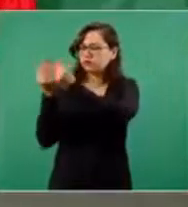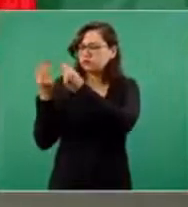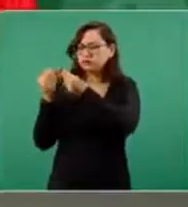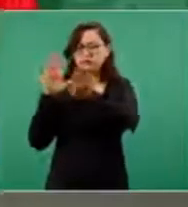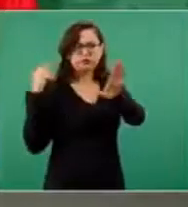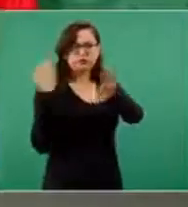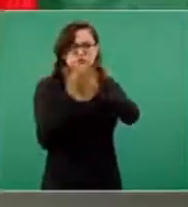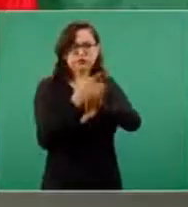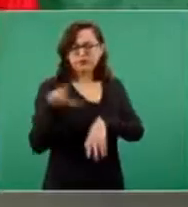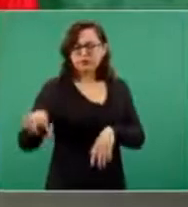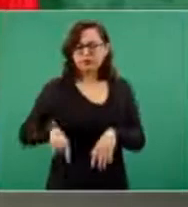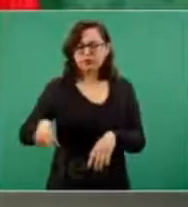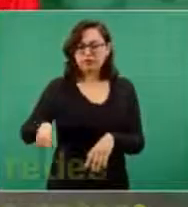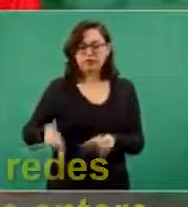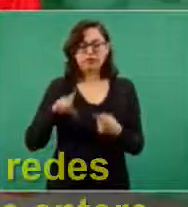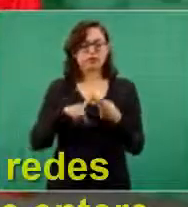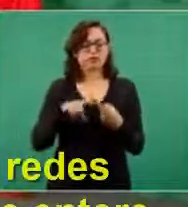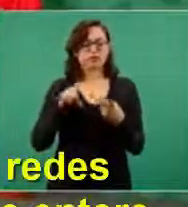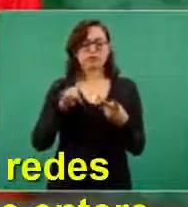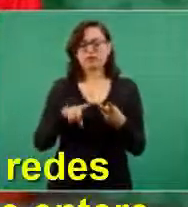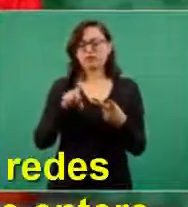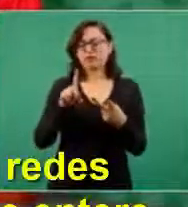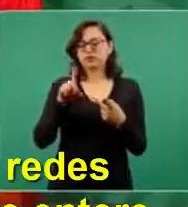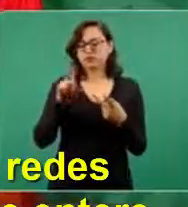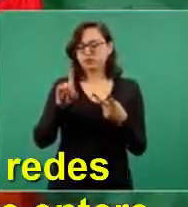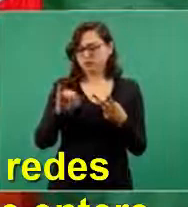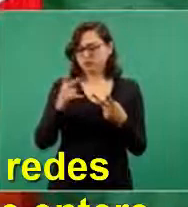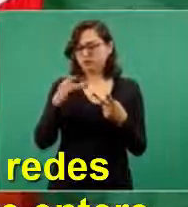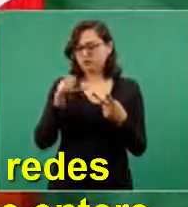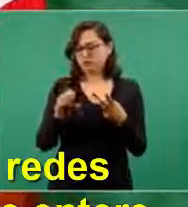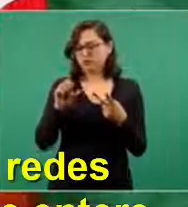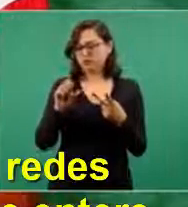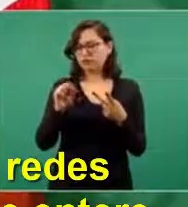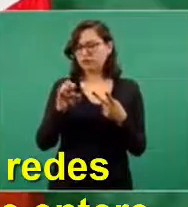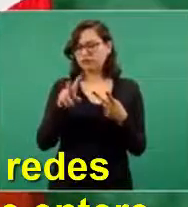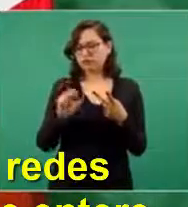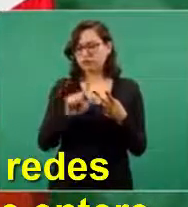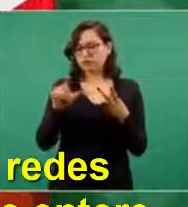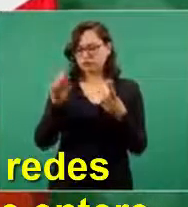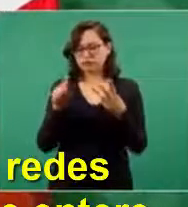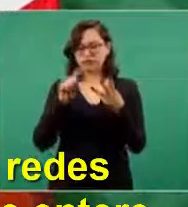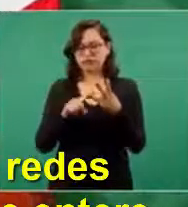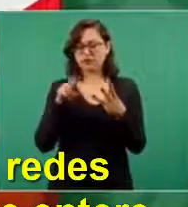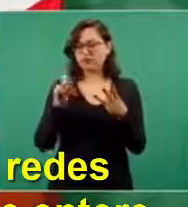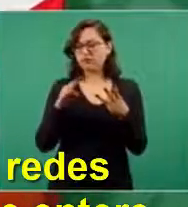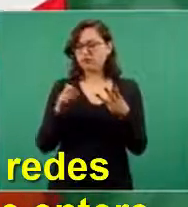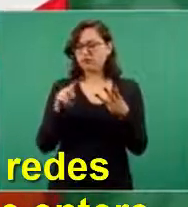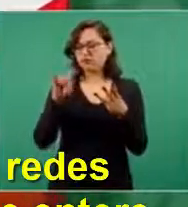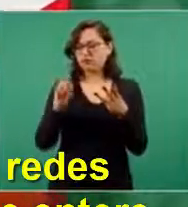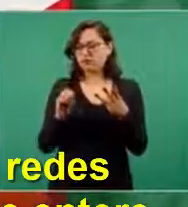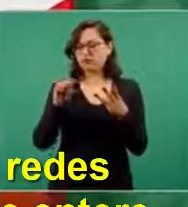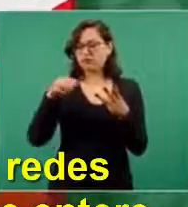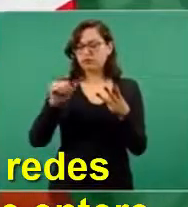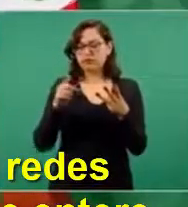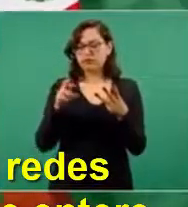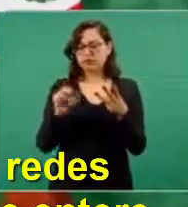como Diego Fernández de Ceballos, Roberto Madrazo, desde luego Carlos Salinas de